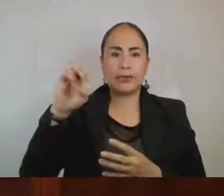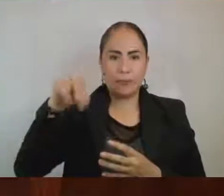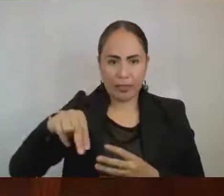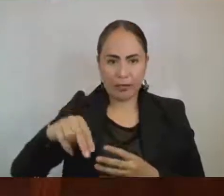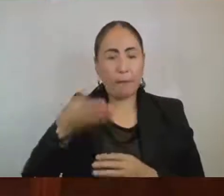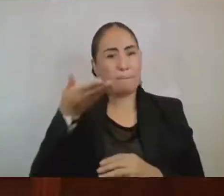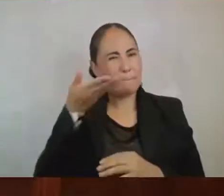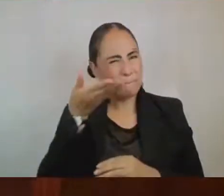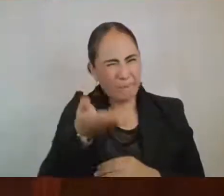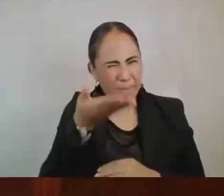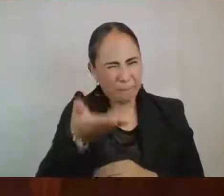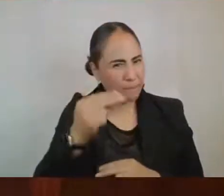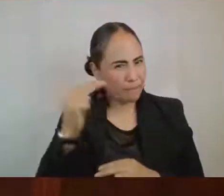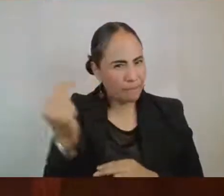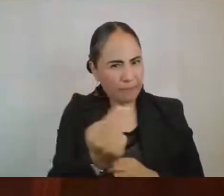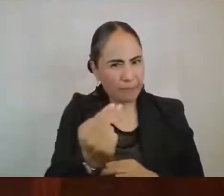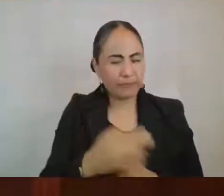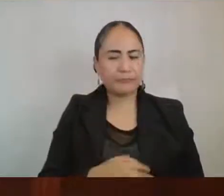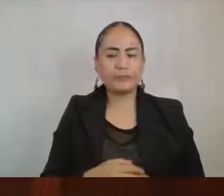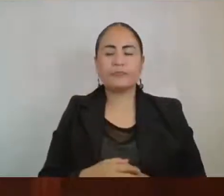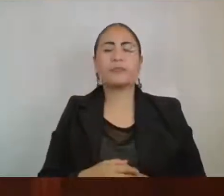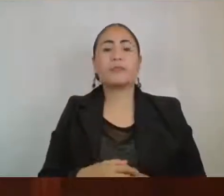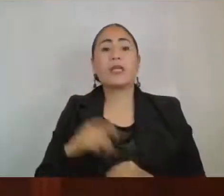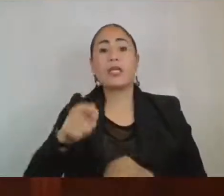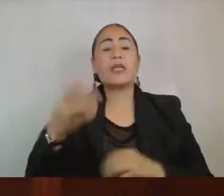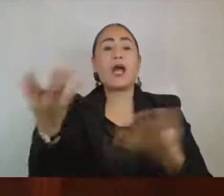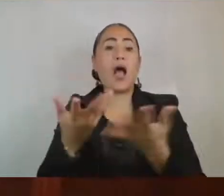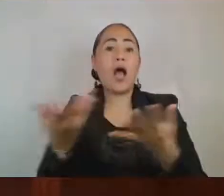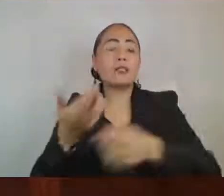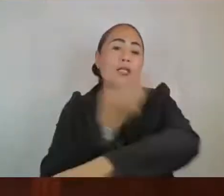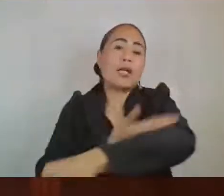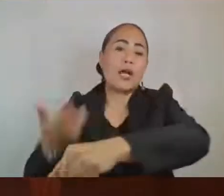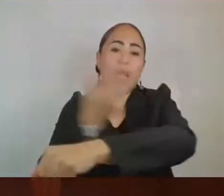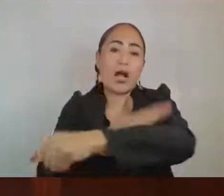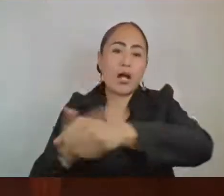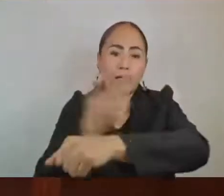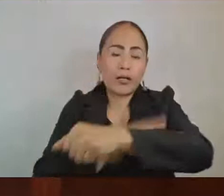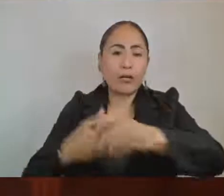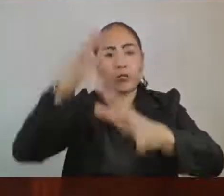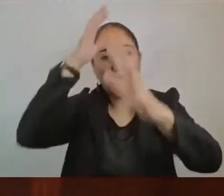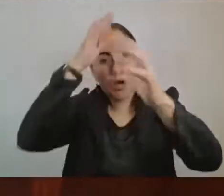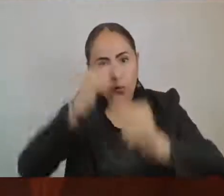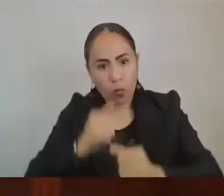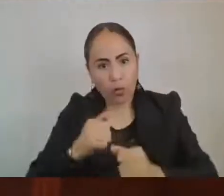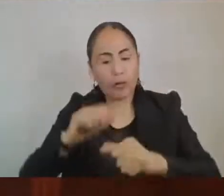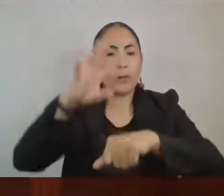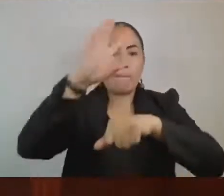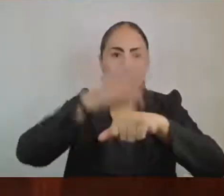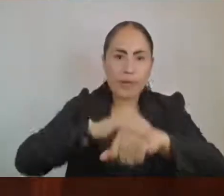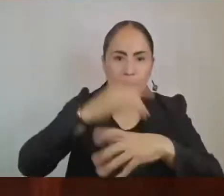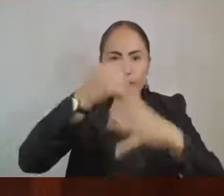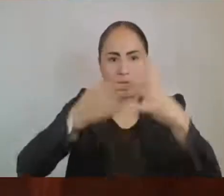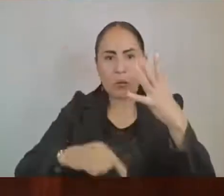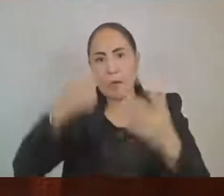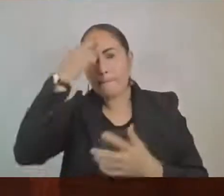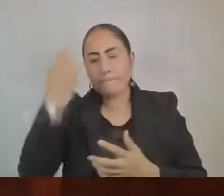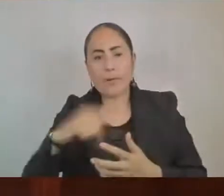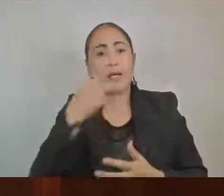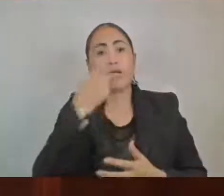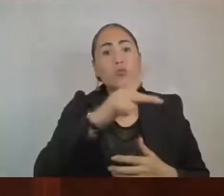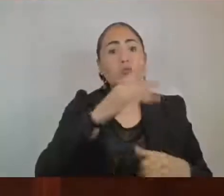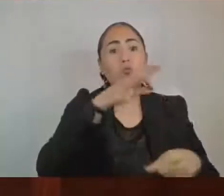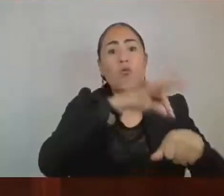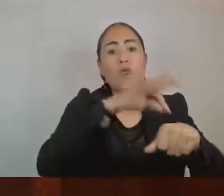Uno, para que realice las gestiones, convenios y licitaciones públicas necesarias a efecto de abastecer en sus farmacias